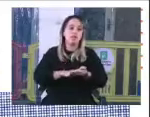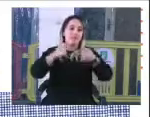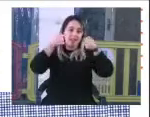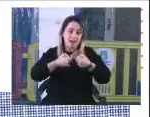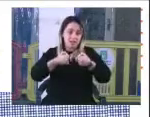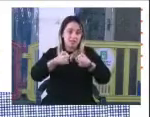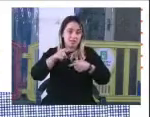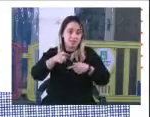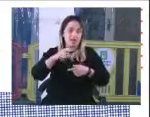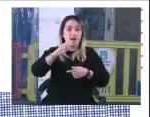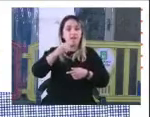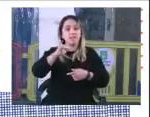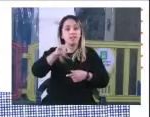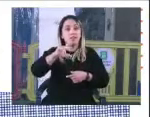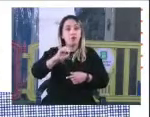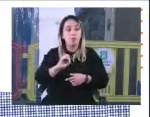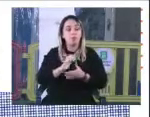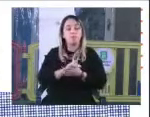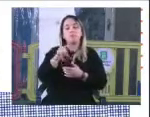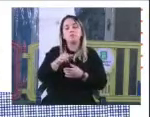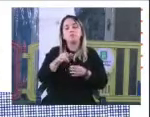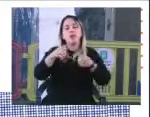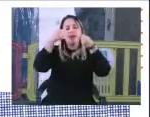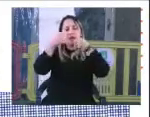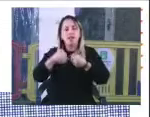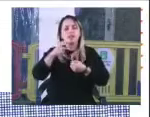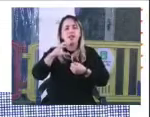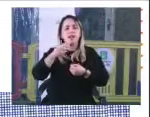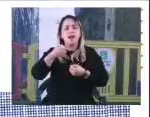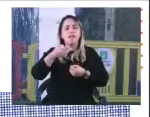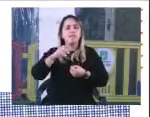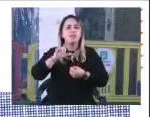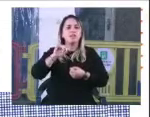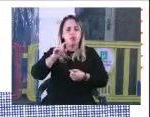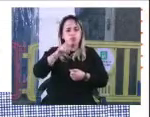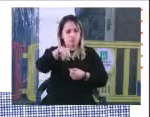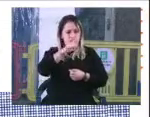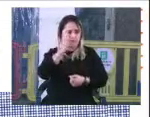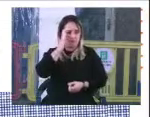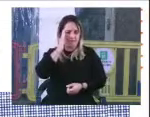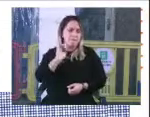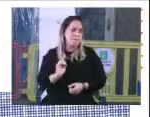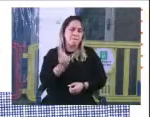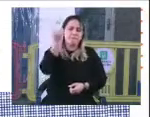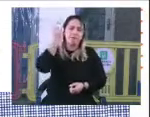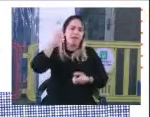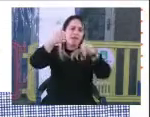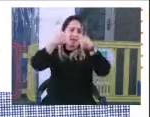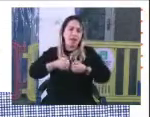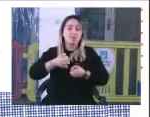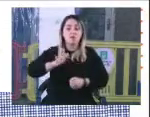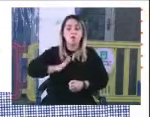Cabildo. La cárcel de Cabildo, ustedes saben que es la primer cárcel de mujeres expresas